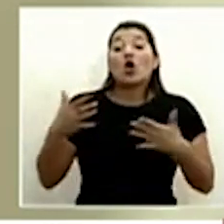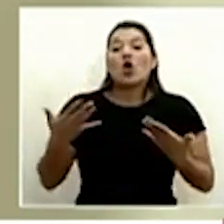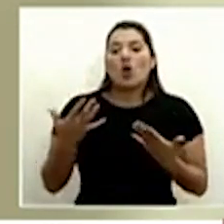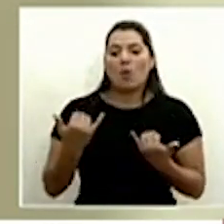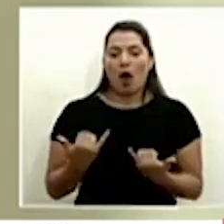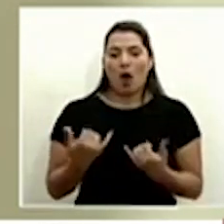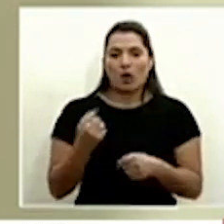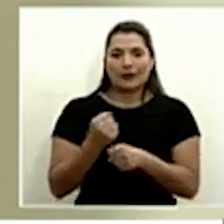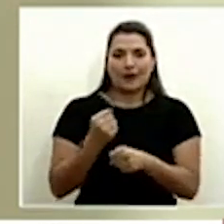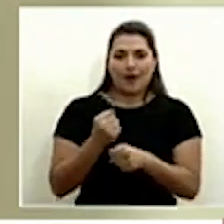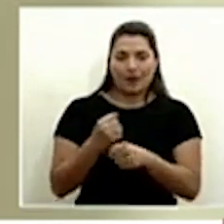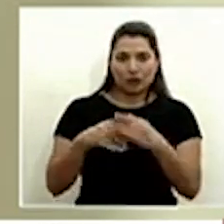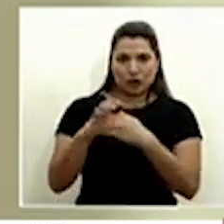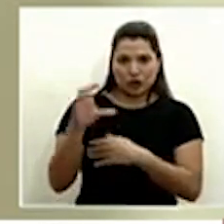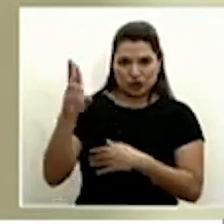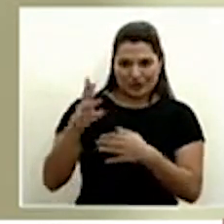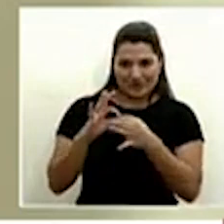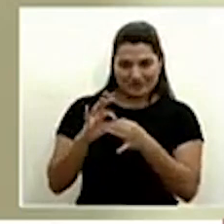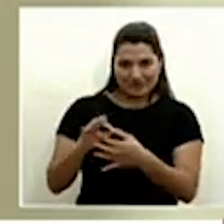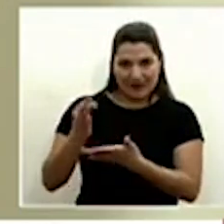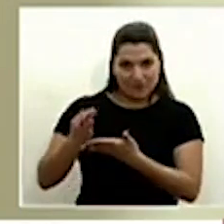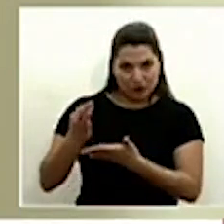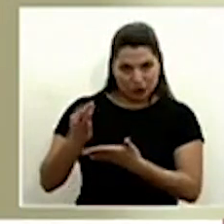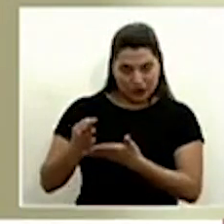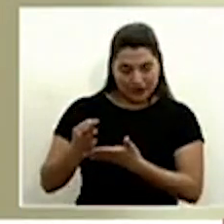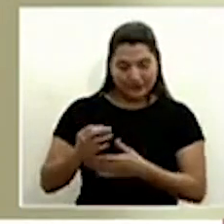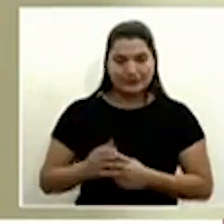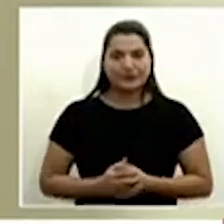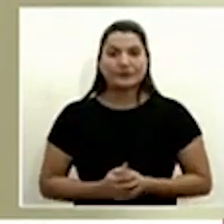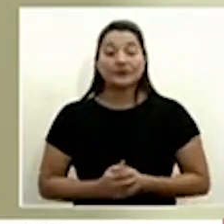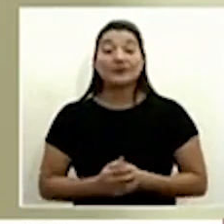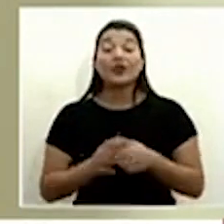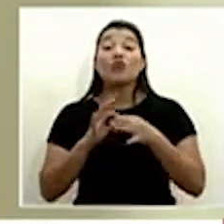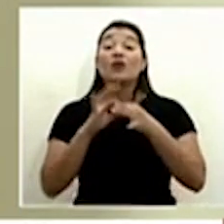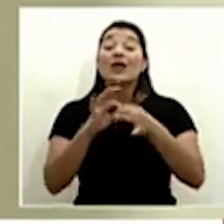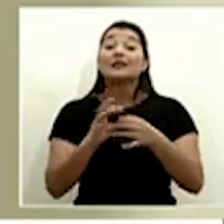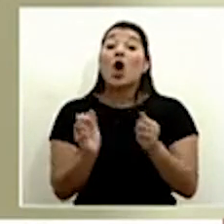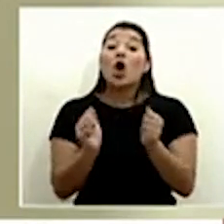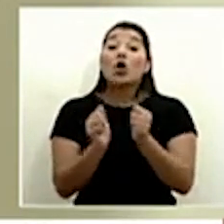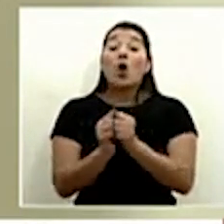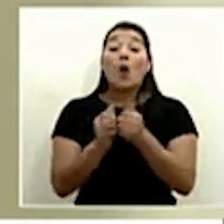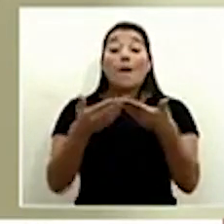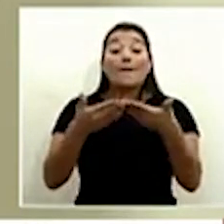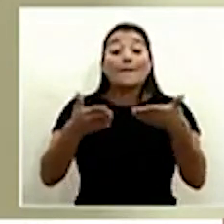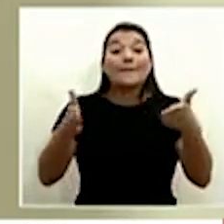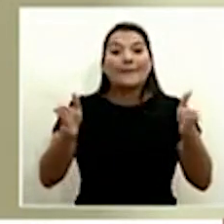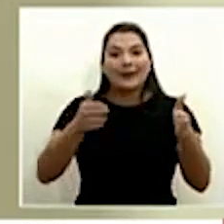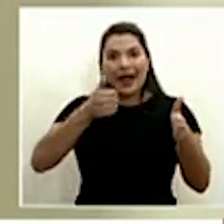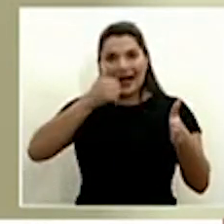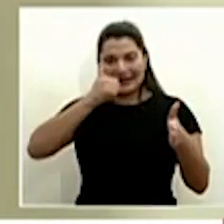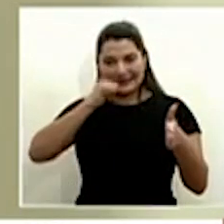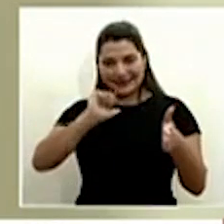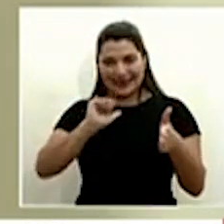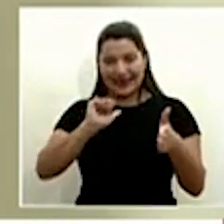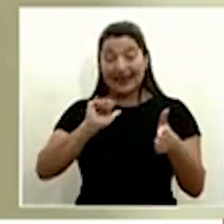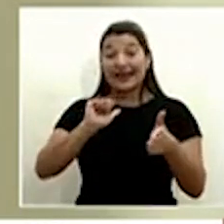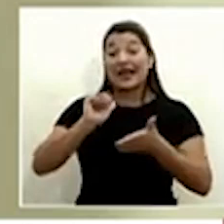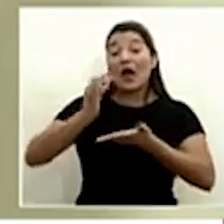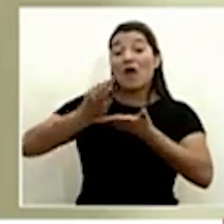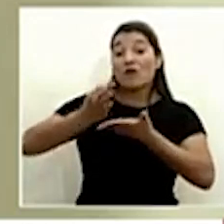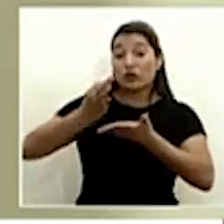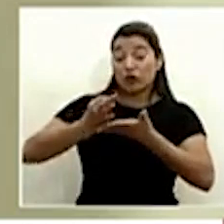vigor en nuestro país. En relación con la apertura ayer de los puestos